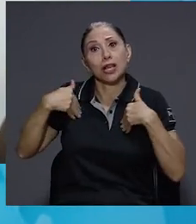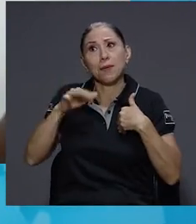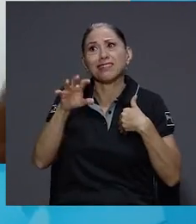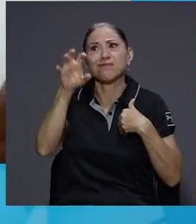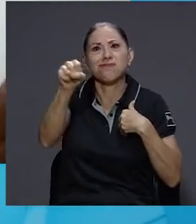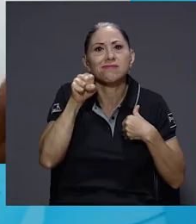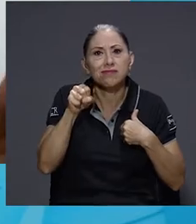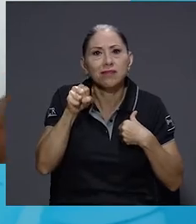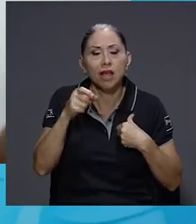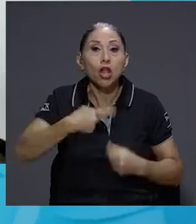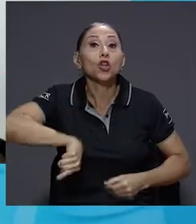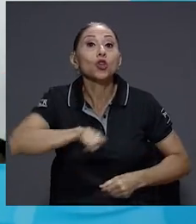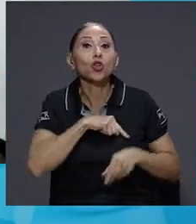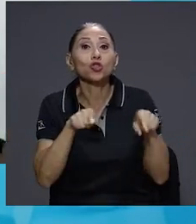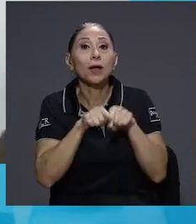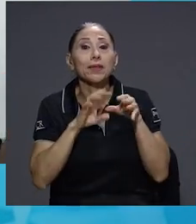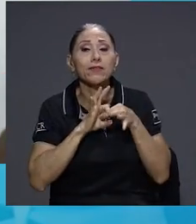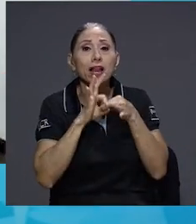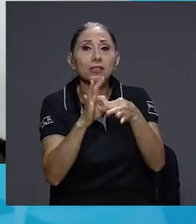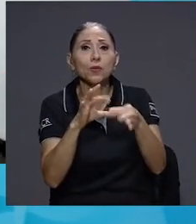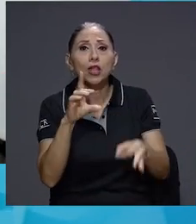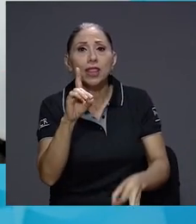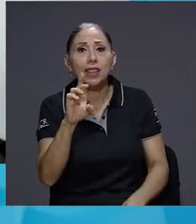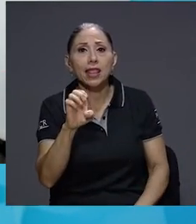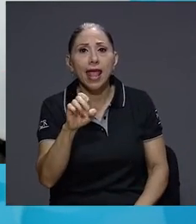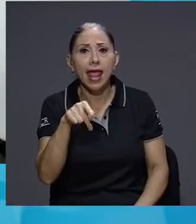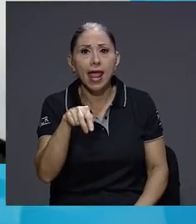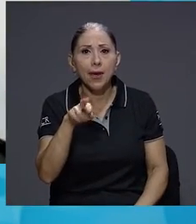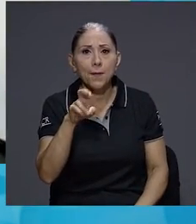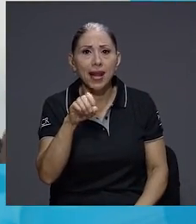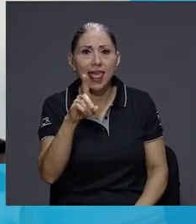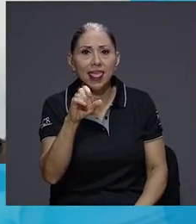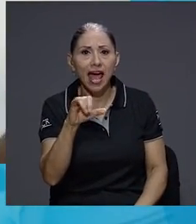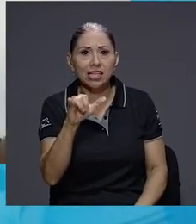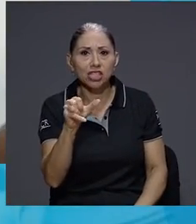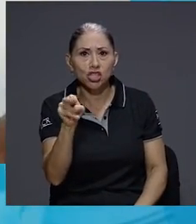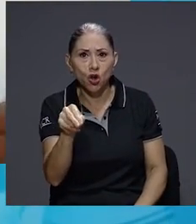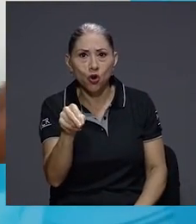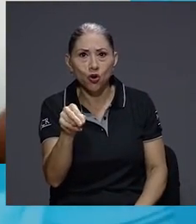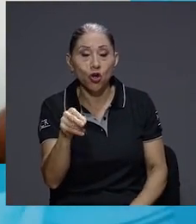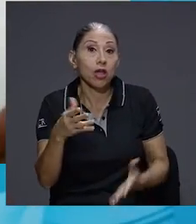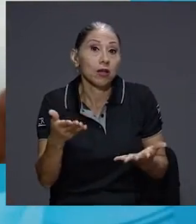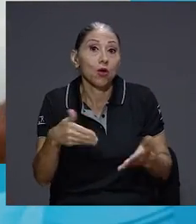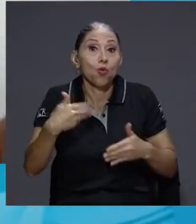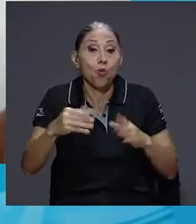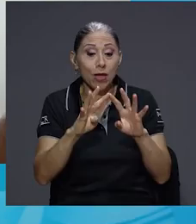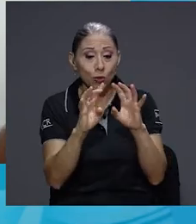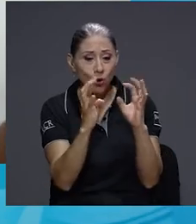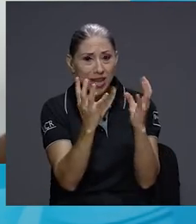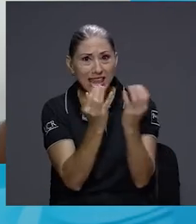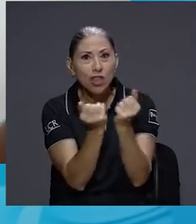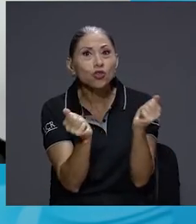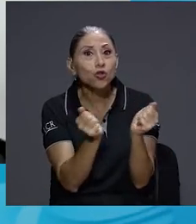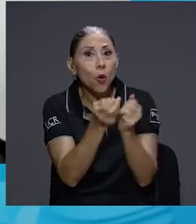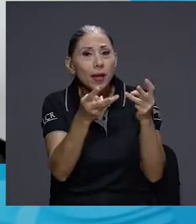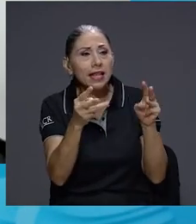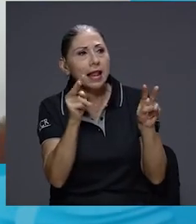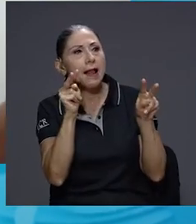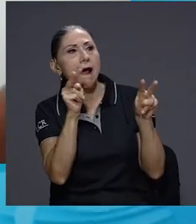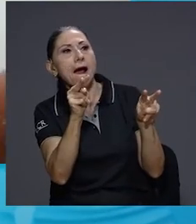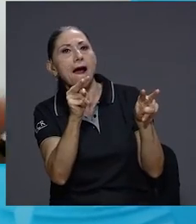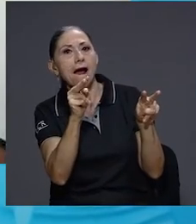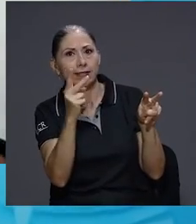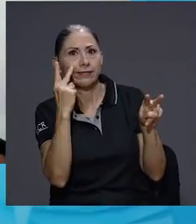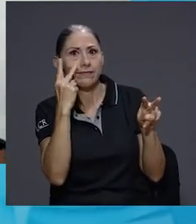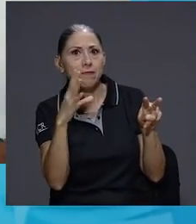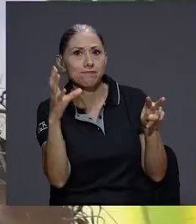otra cosa relacionada con depredación, de si había mayor tasa de fallo o mayor tasa de depredación cuando los nidos tienen material expuesto a